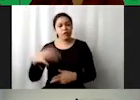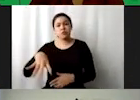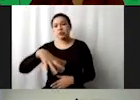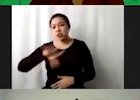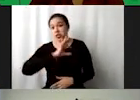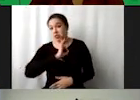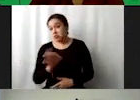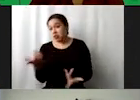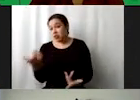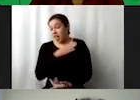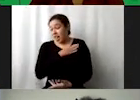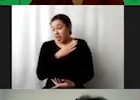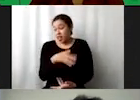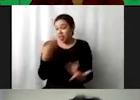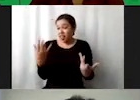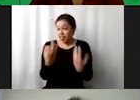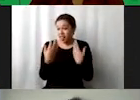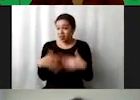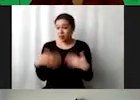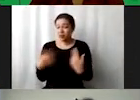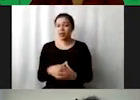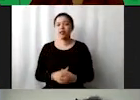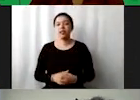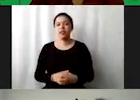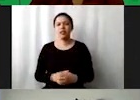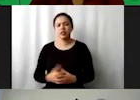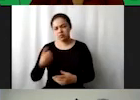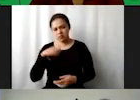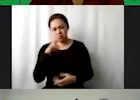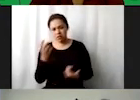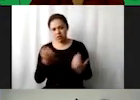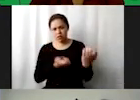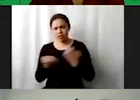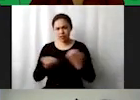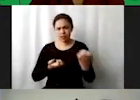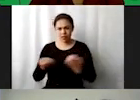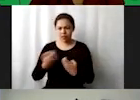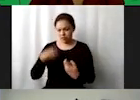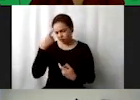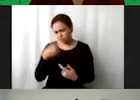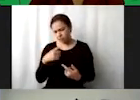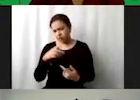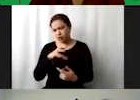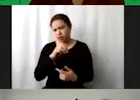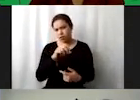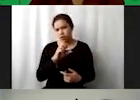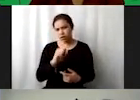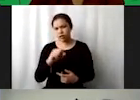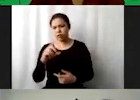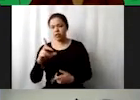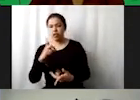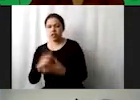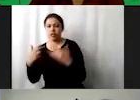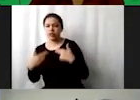buenísima la base hay muchos otros yo he visto varios ejercicios que se han hecho esta alineación de ODS y derechos humanos desde